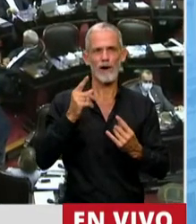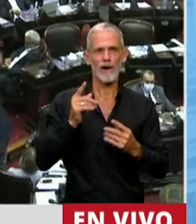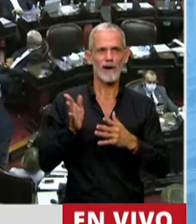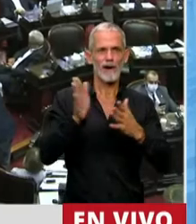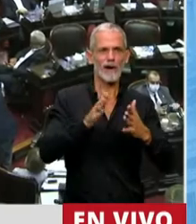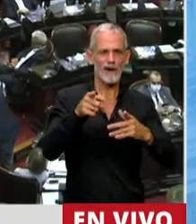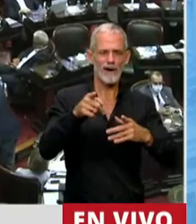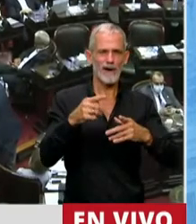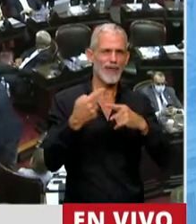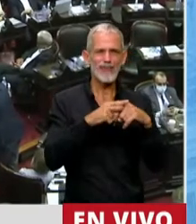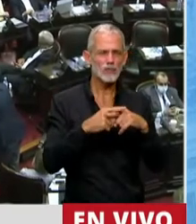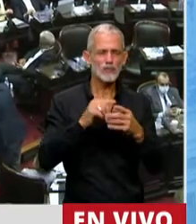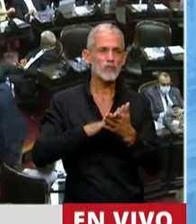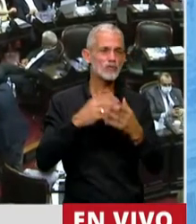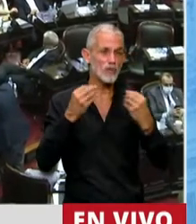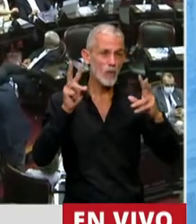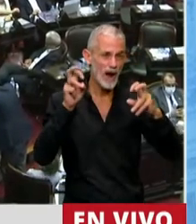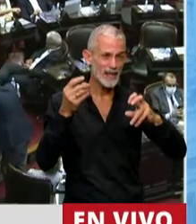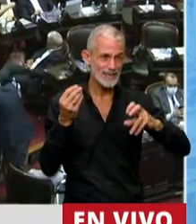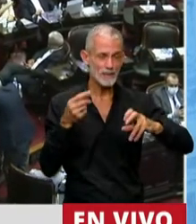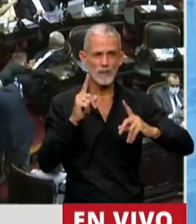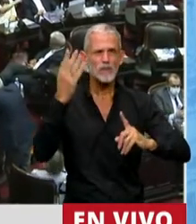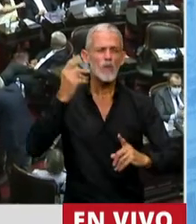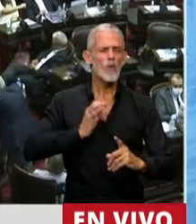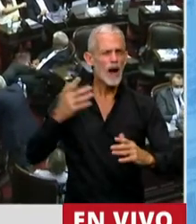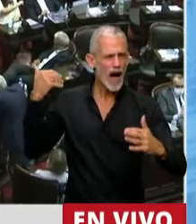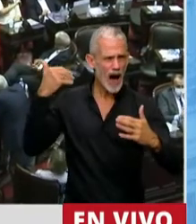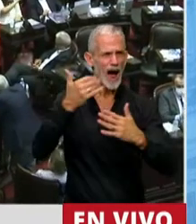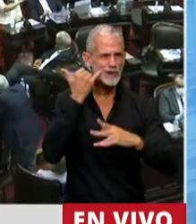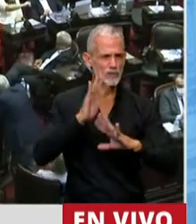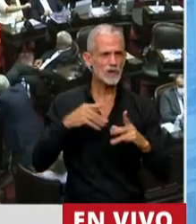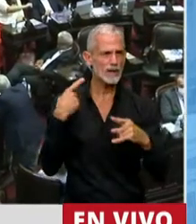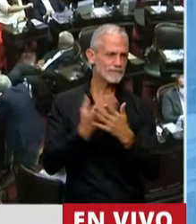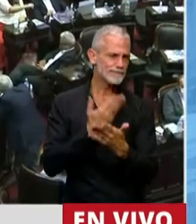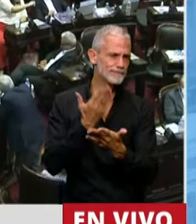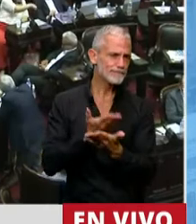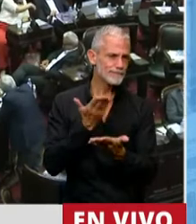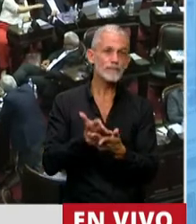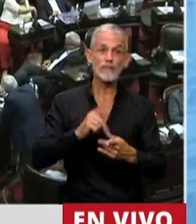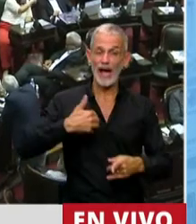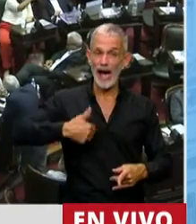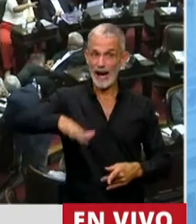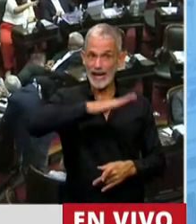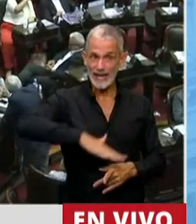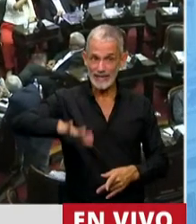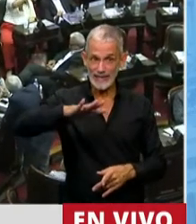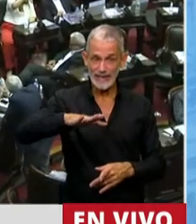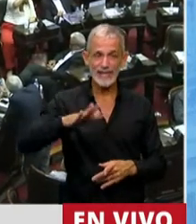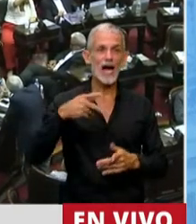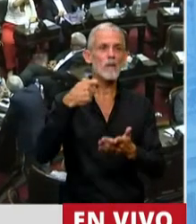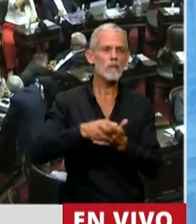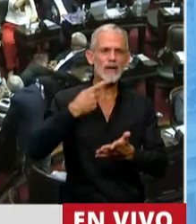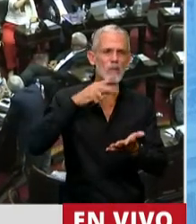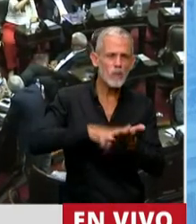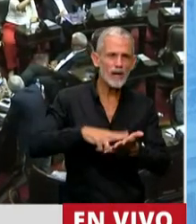es una discusión que venimos planteando hace más de un año y es que en la Argentina pagan